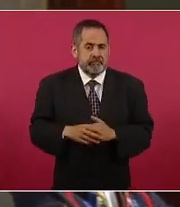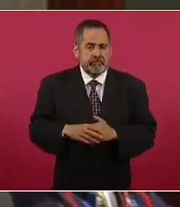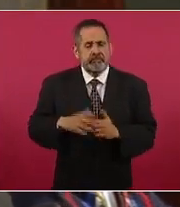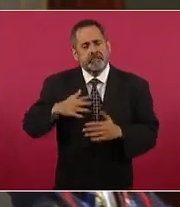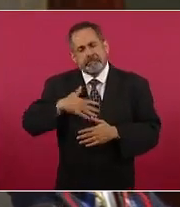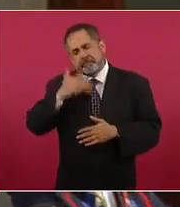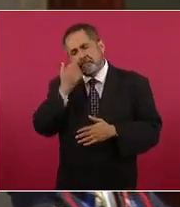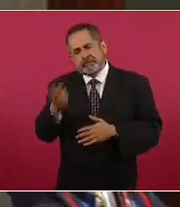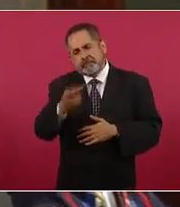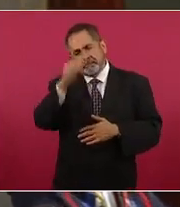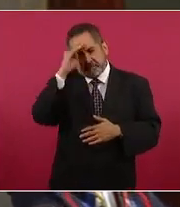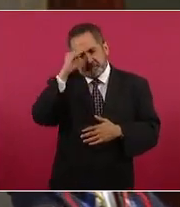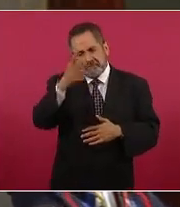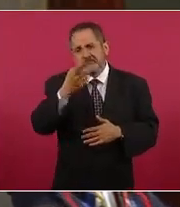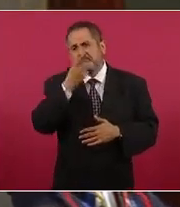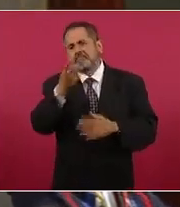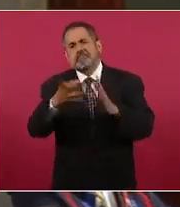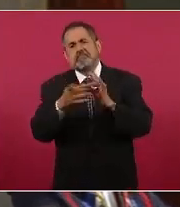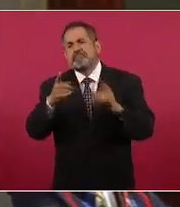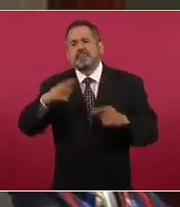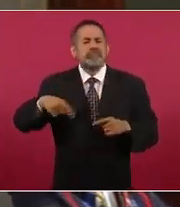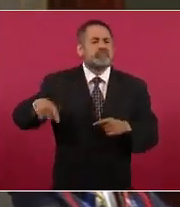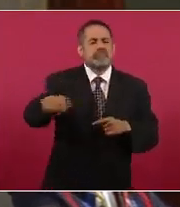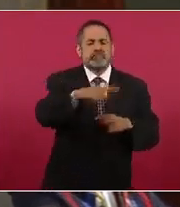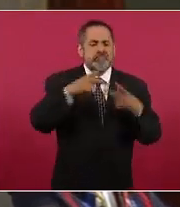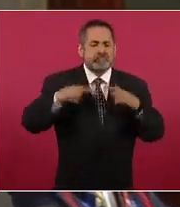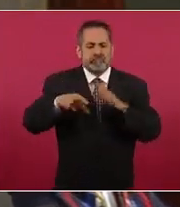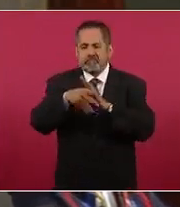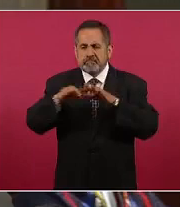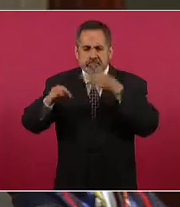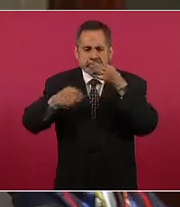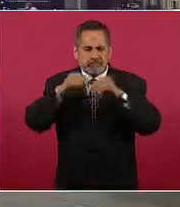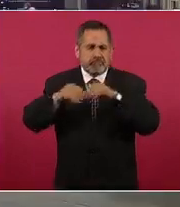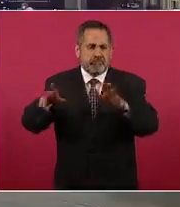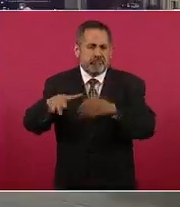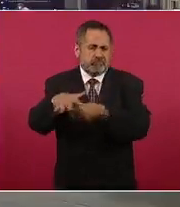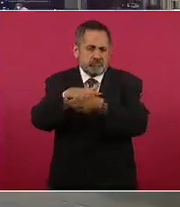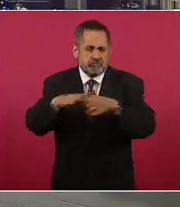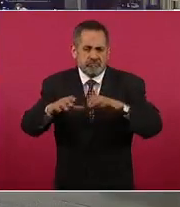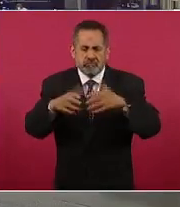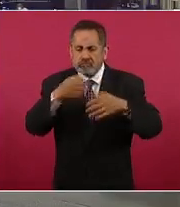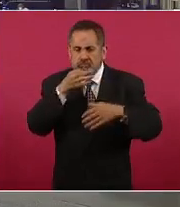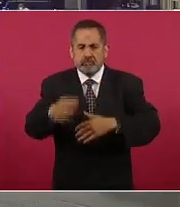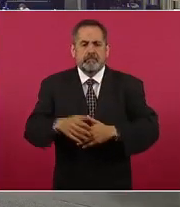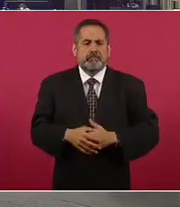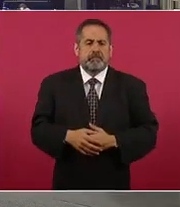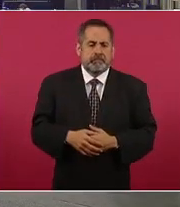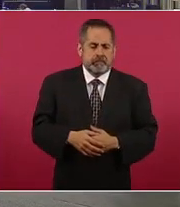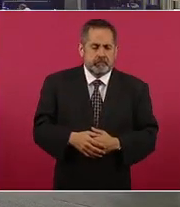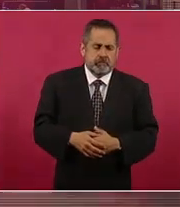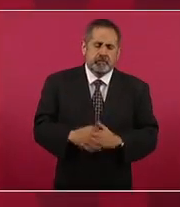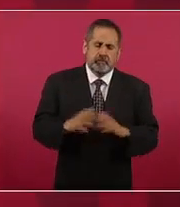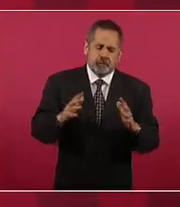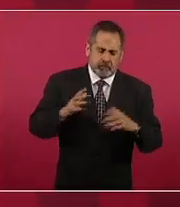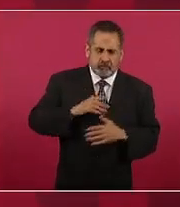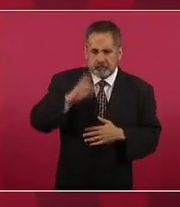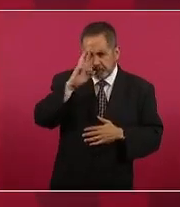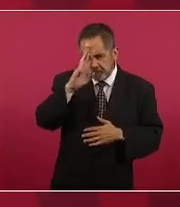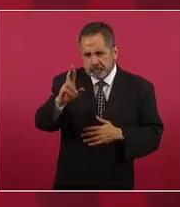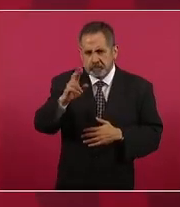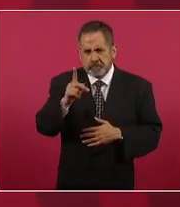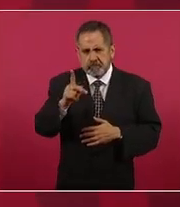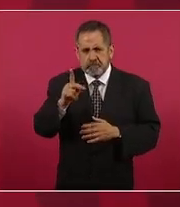preguntarle que diría a estos periodistas locales que respeto su punto de vista pero no lo